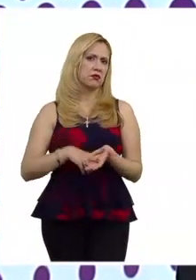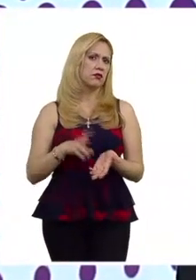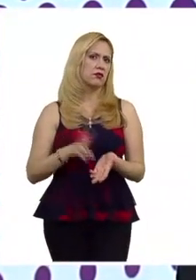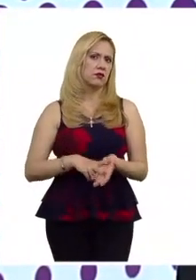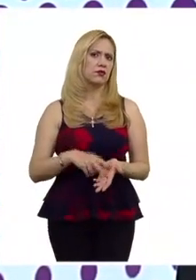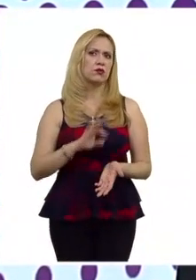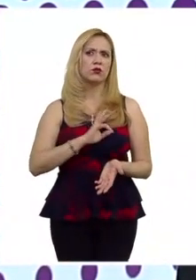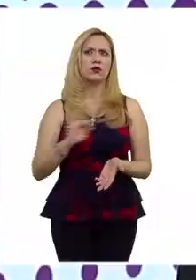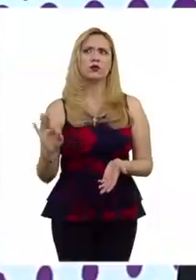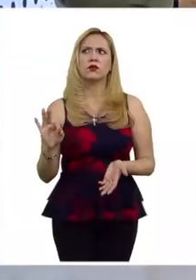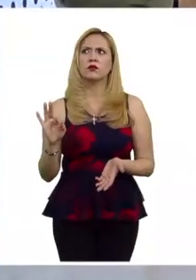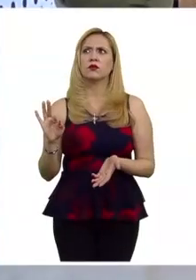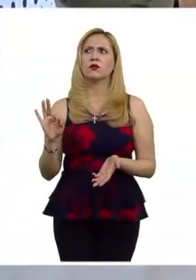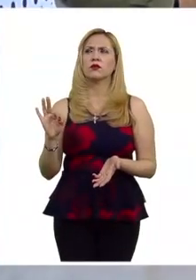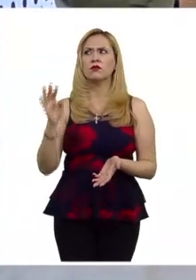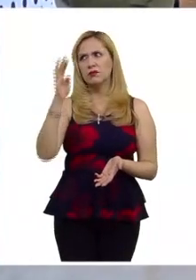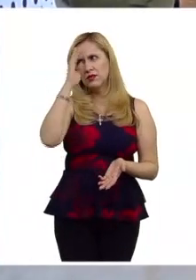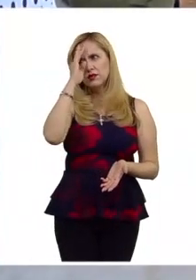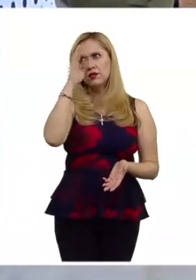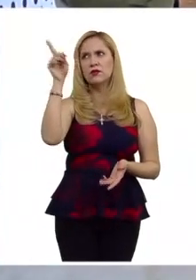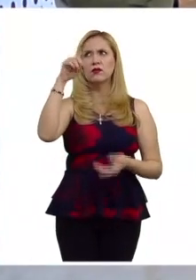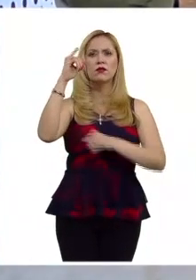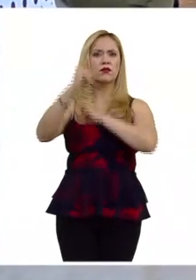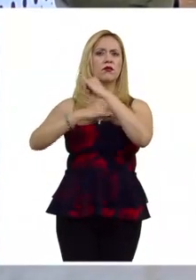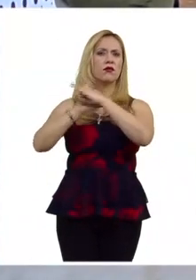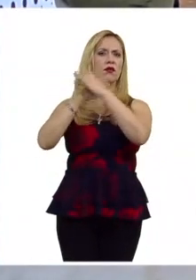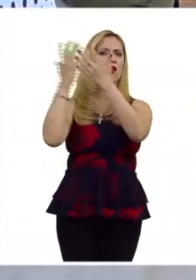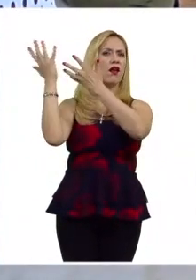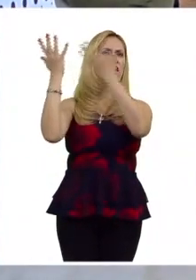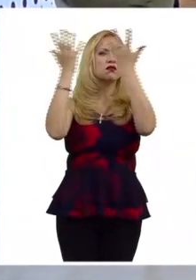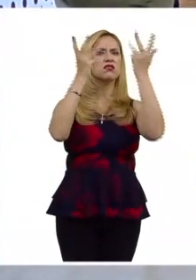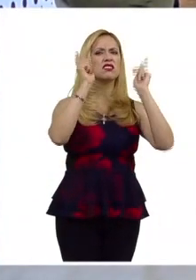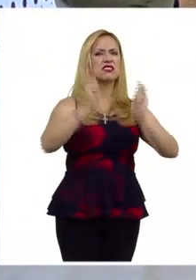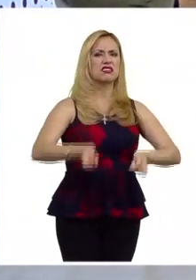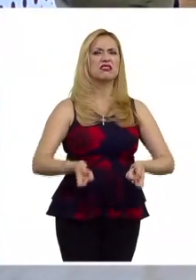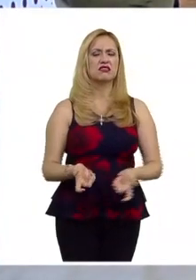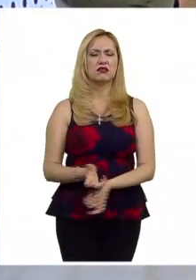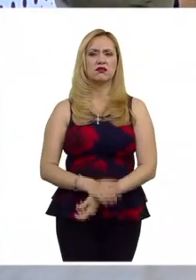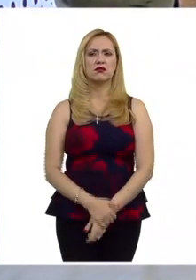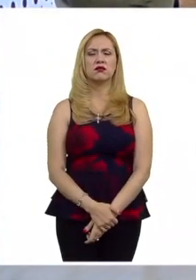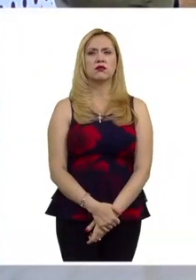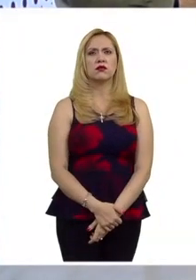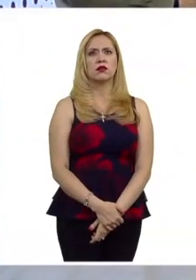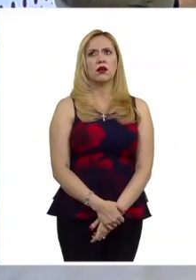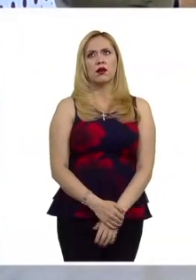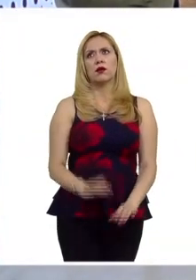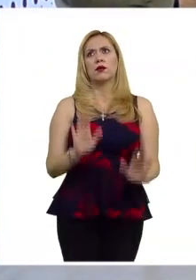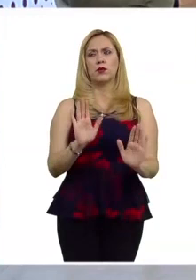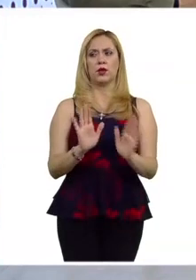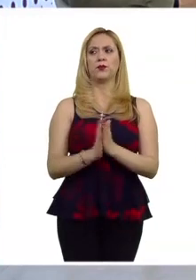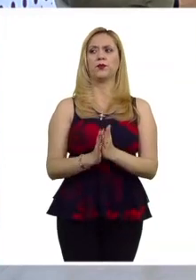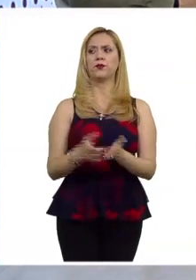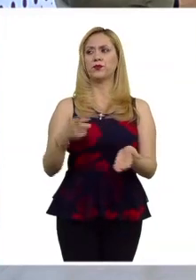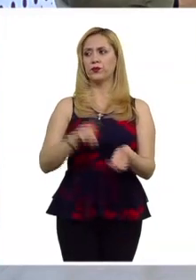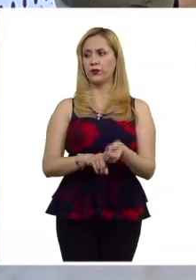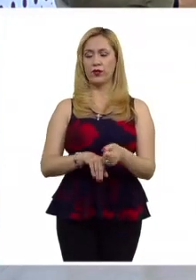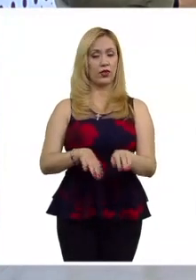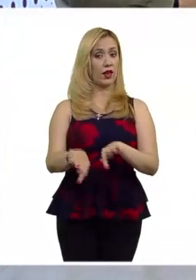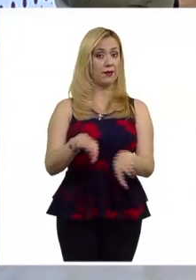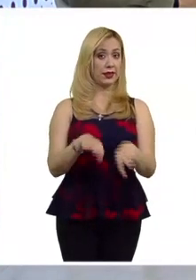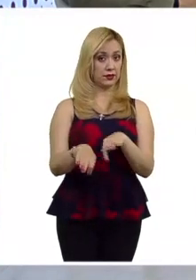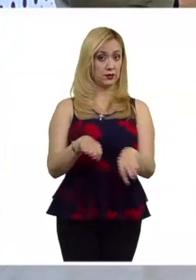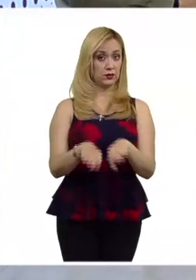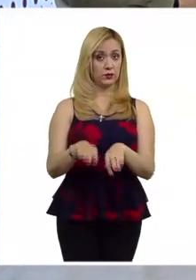podríamos reflexionar sobre ello? Pues justo hablando del tema de los ambientes laborales por ejemplo